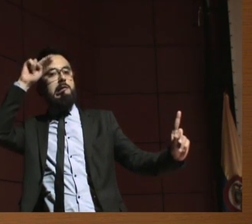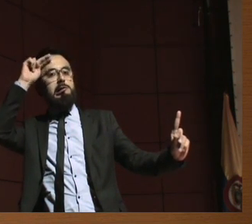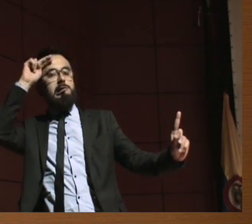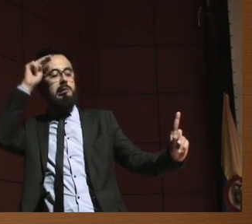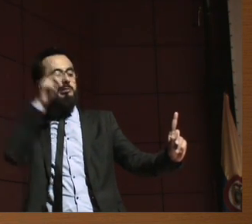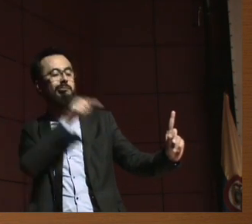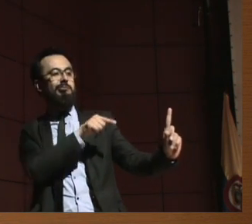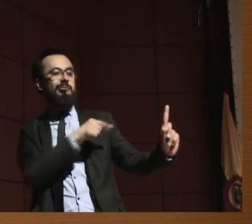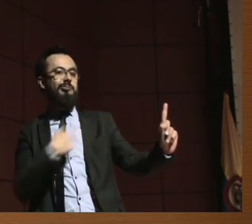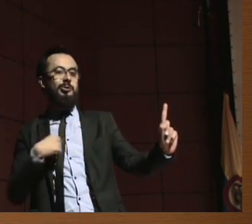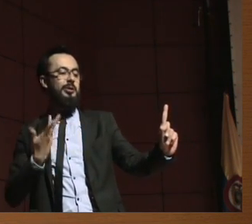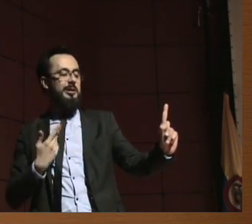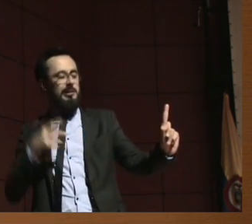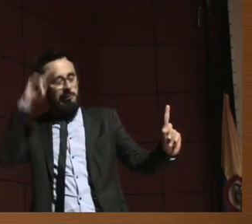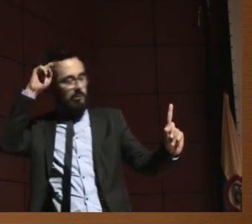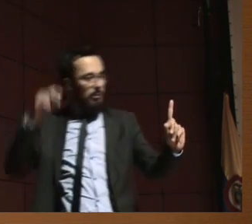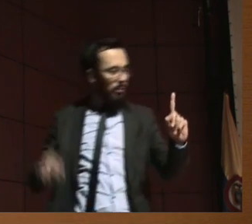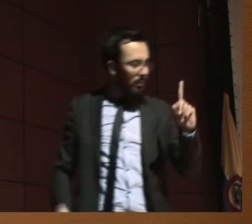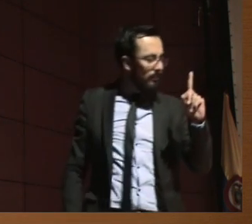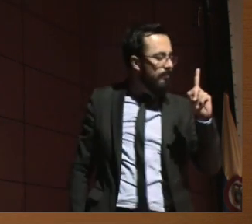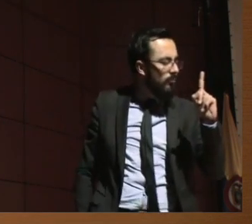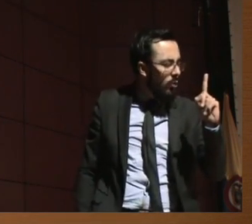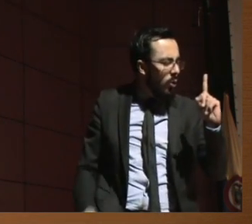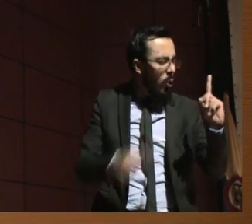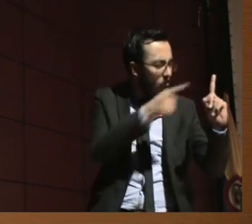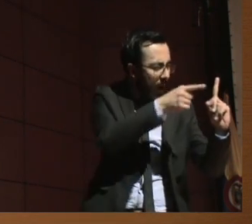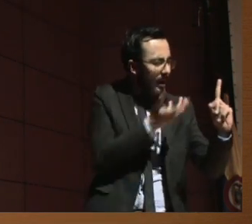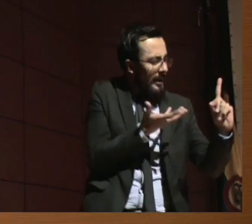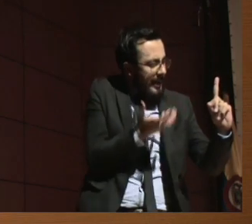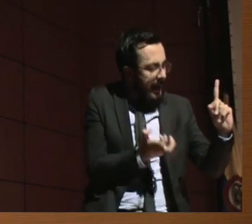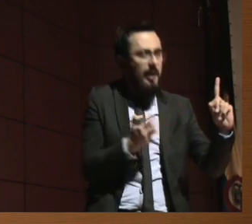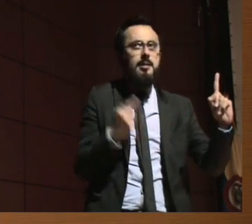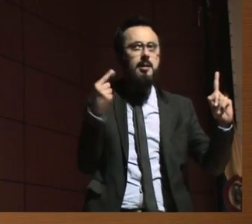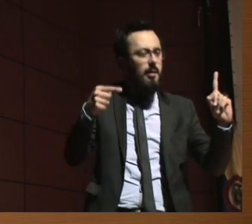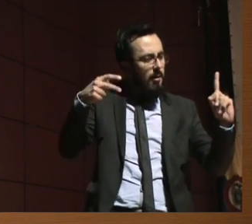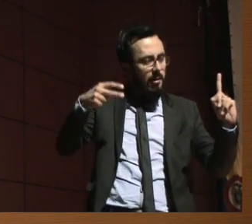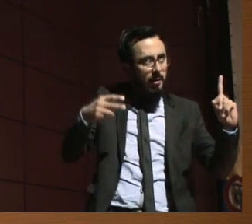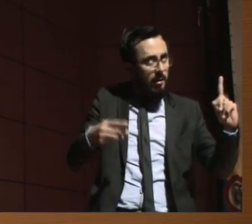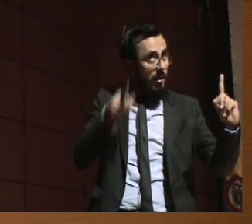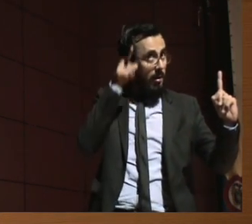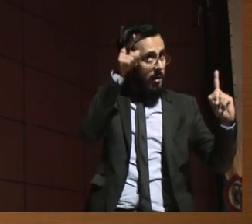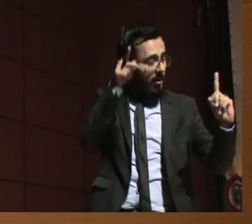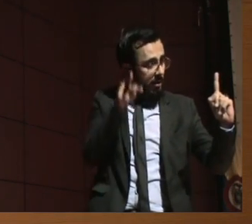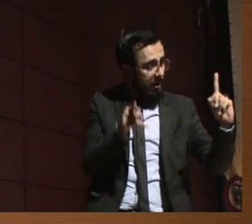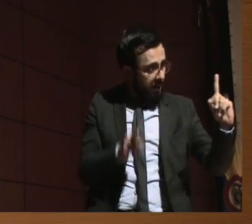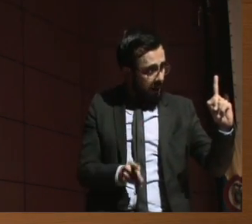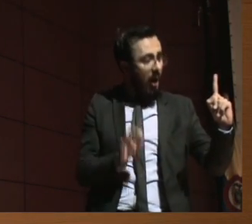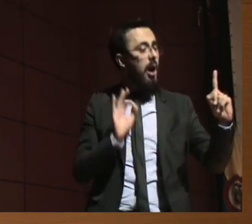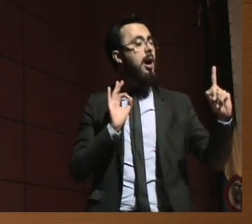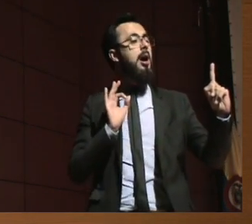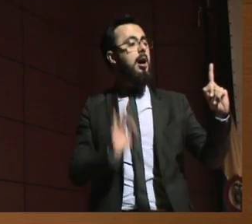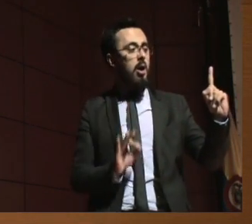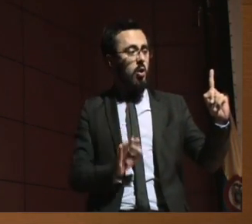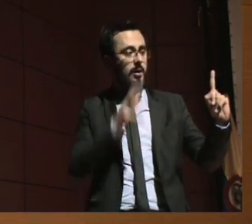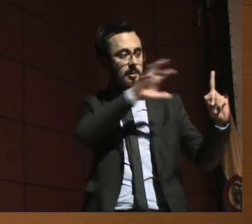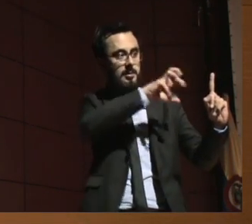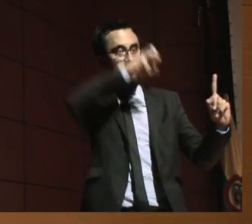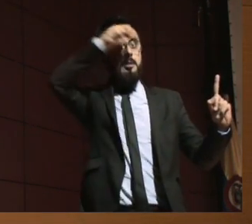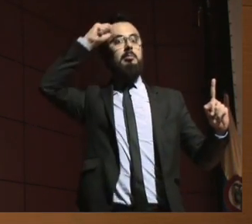a esa interpretación de la voluntad. Yo creo que está más en cómo nosotros estamos